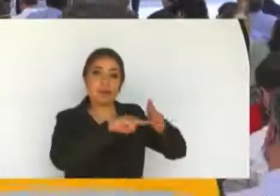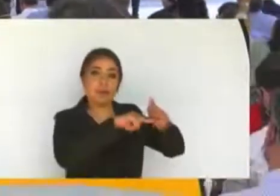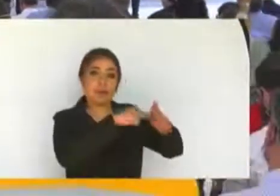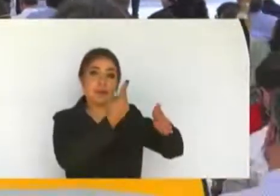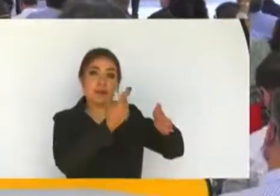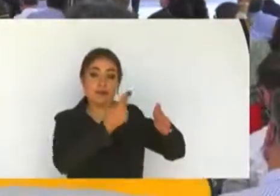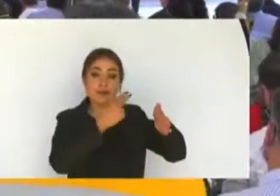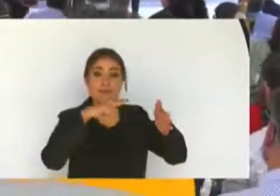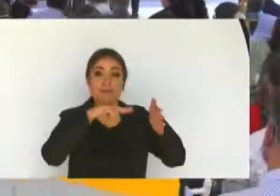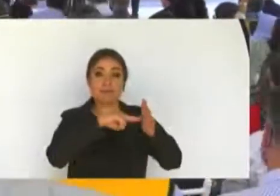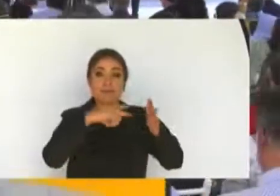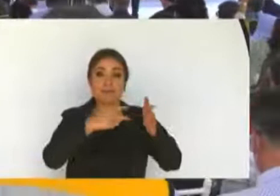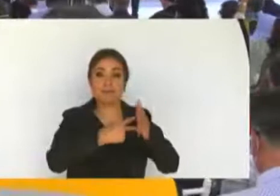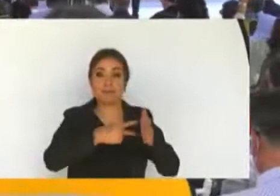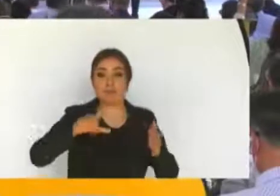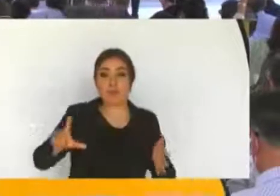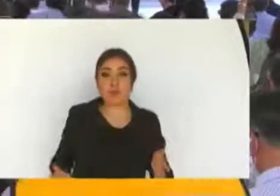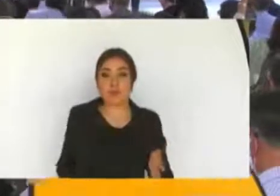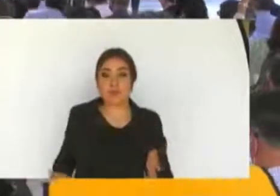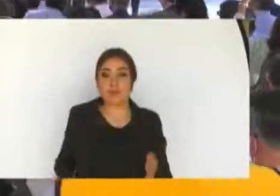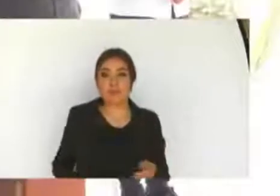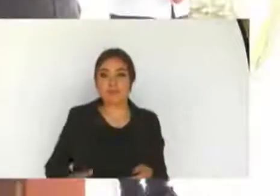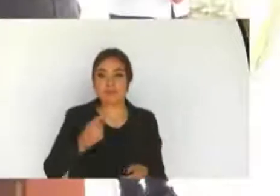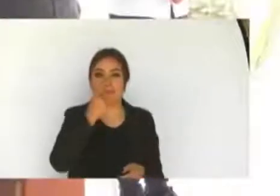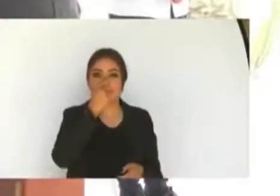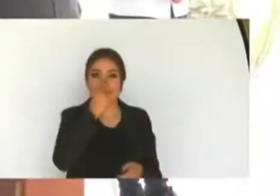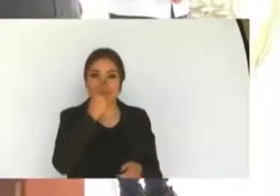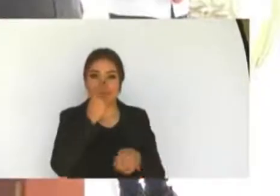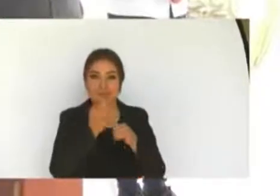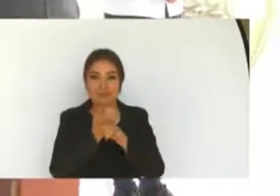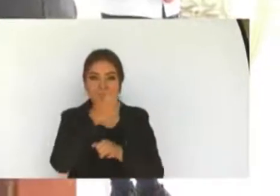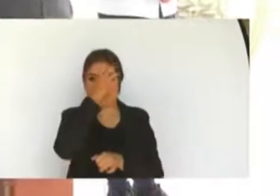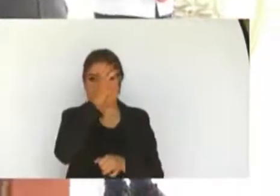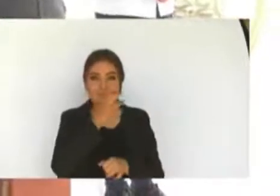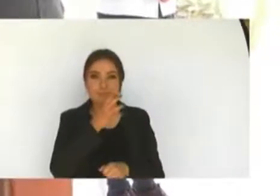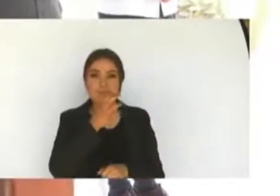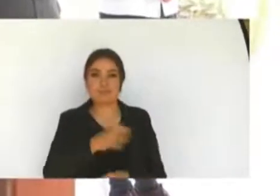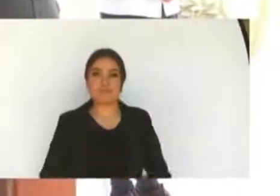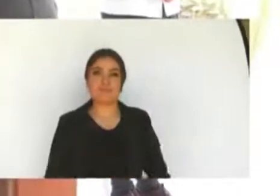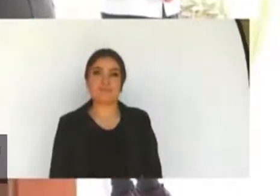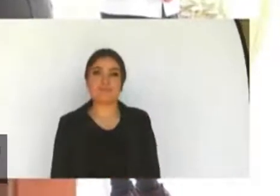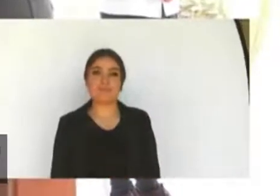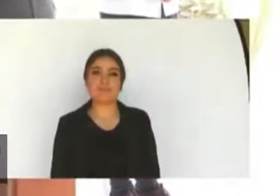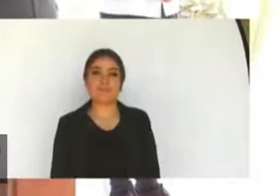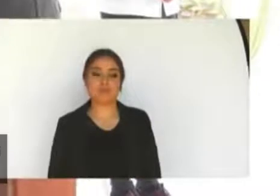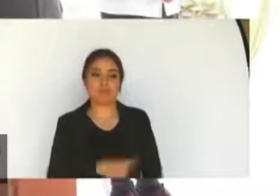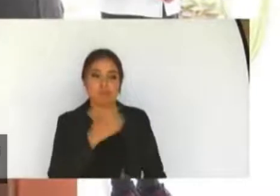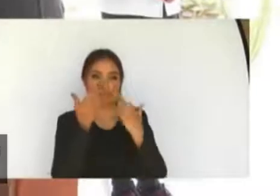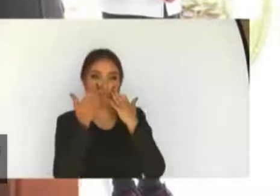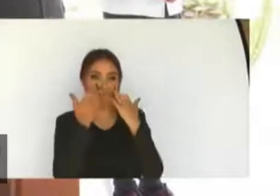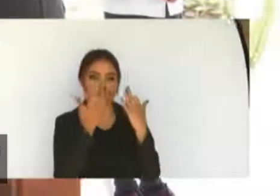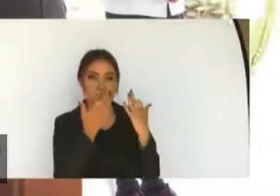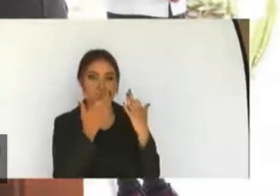industrias. Gracias al sector de la salud, al personal médico y de enfermería por haber cuidado de las vidas y los trabajadores